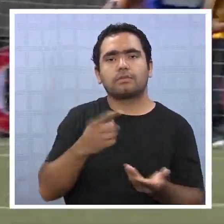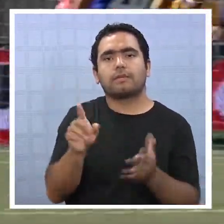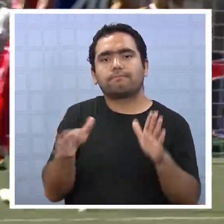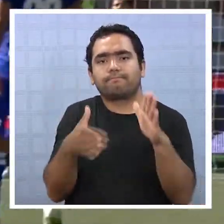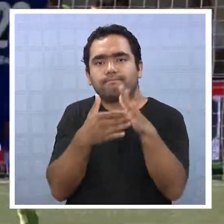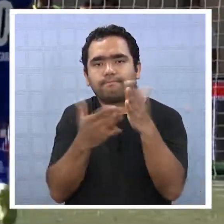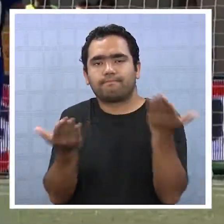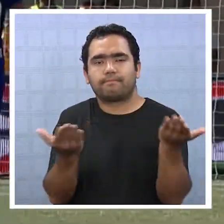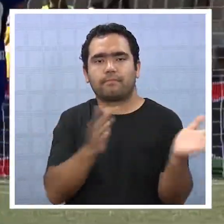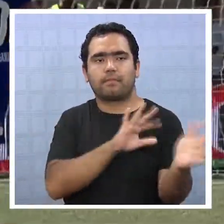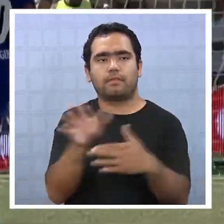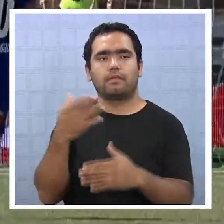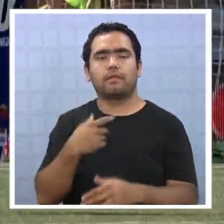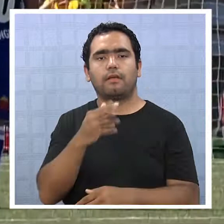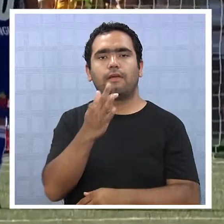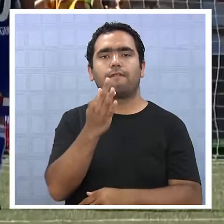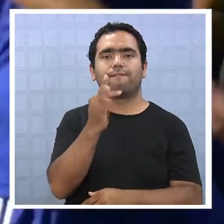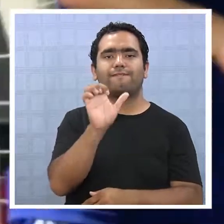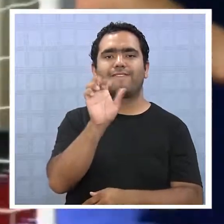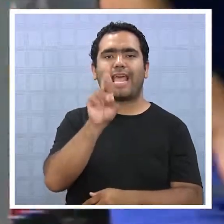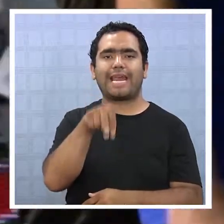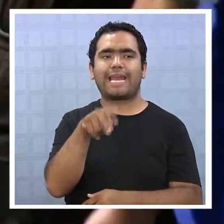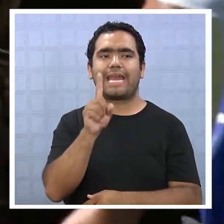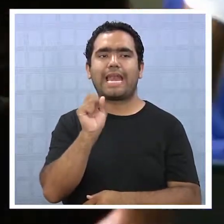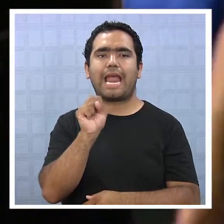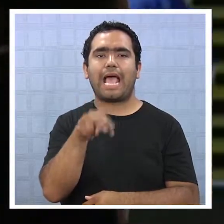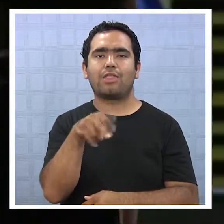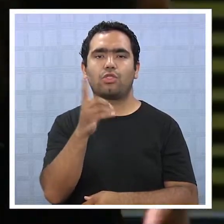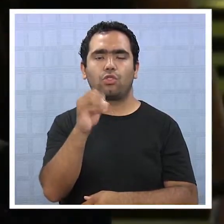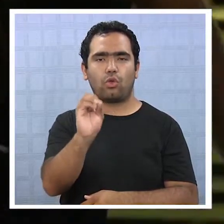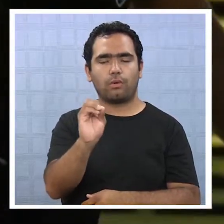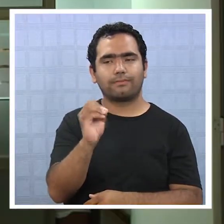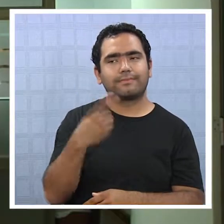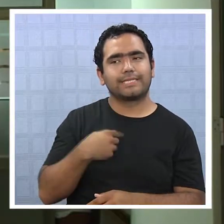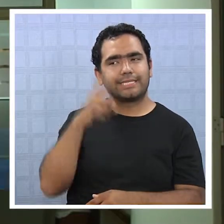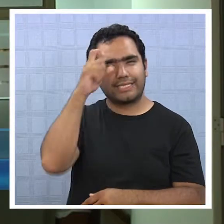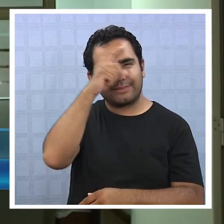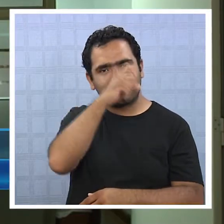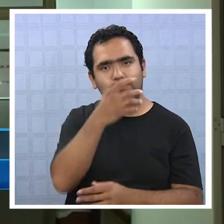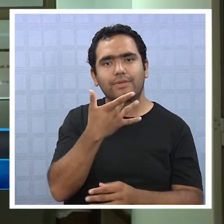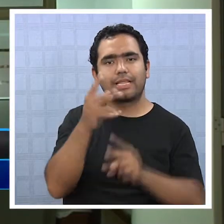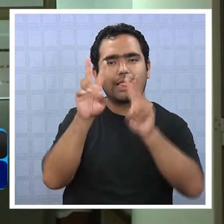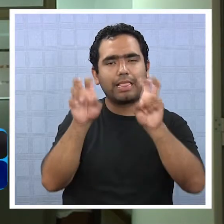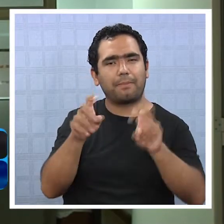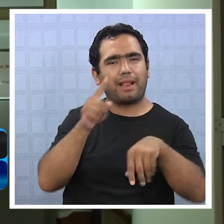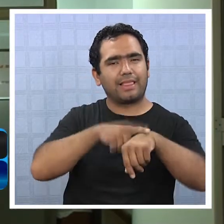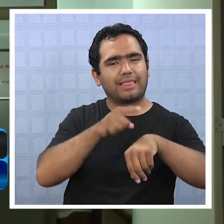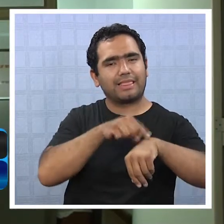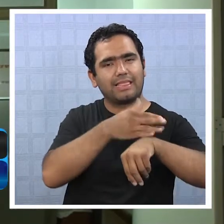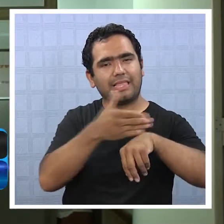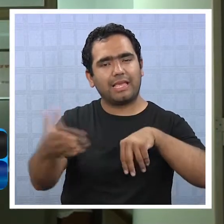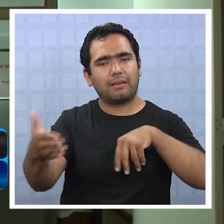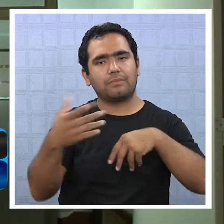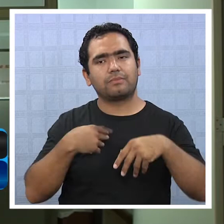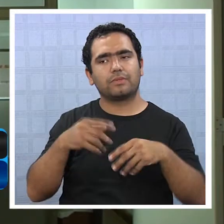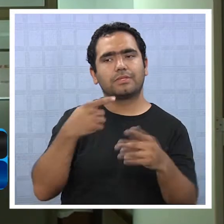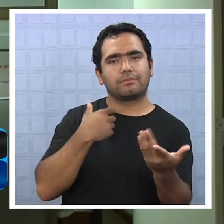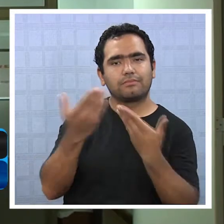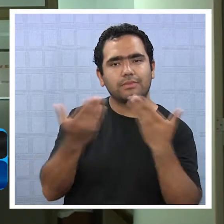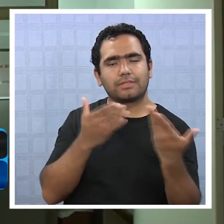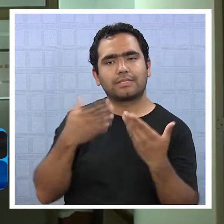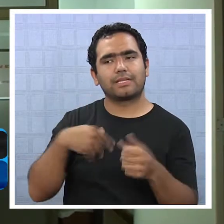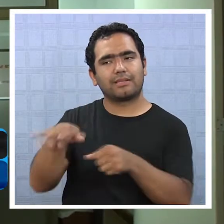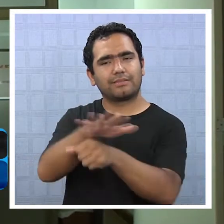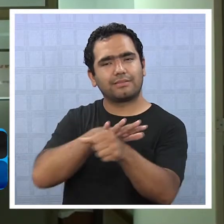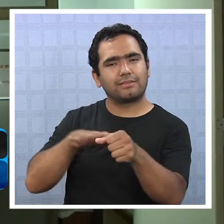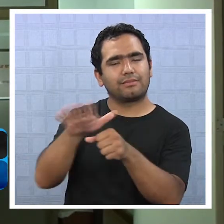Vera cerraría los fichajes por el momento. Lo de Fernando de la Fuente está bastante complicado, es un tema que ya se lleva bastante tiempo